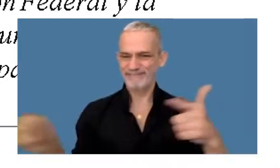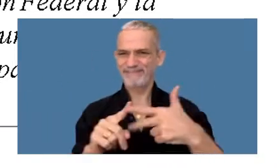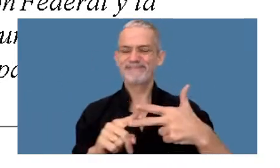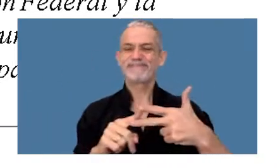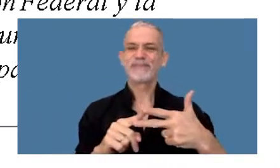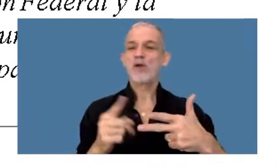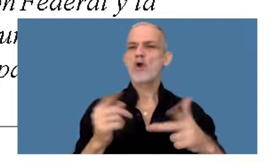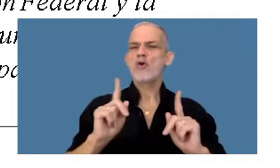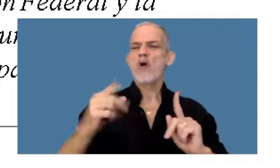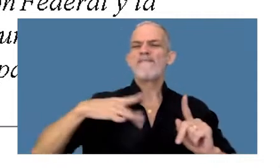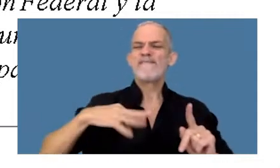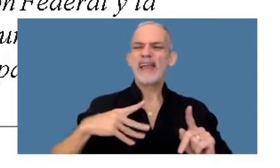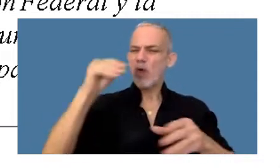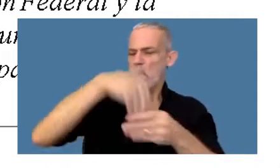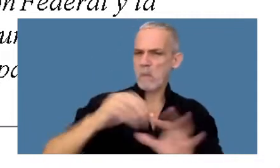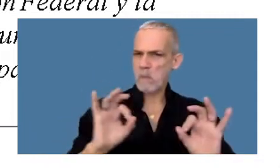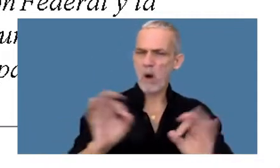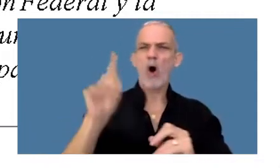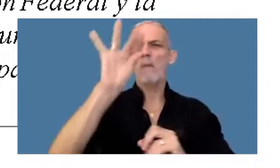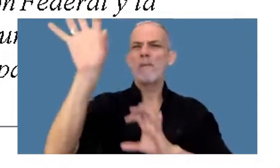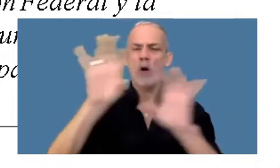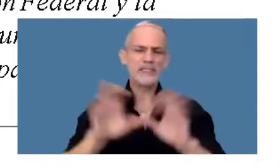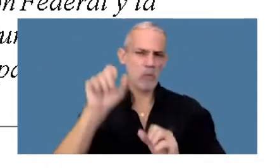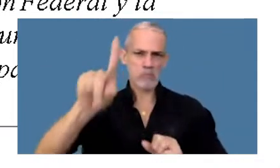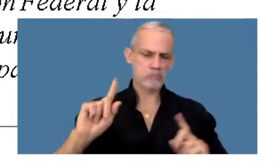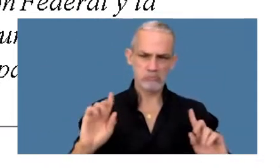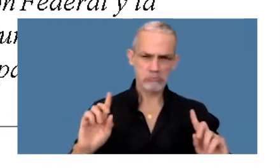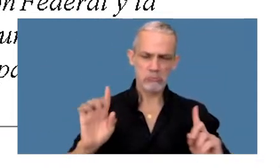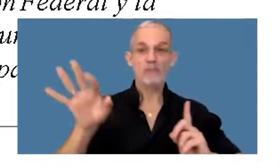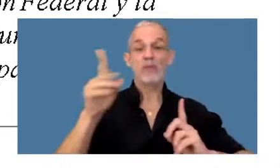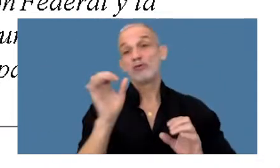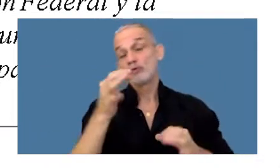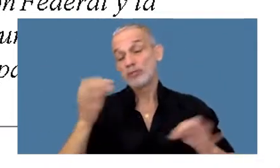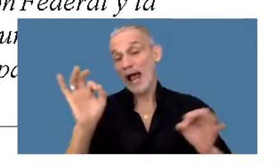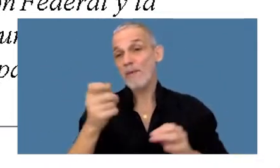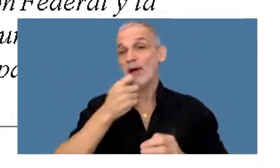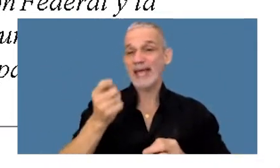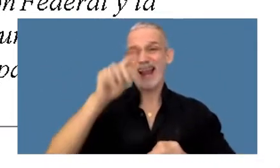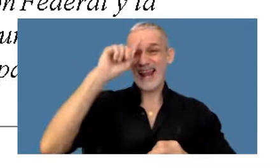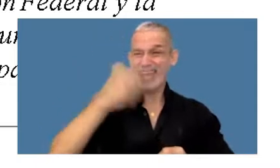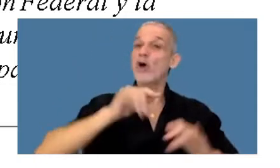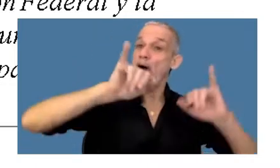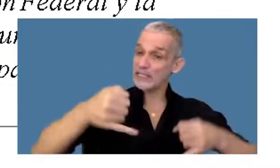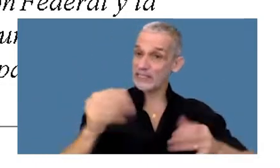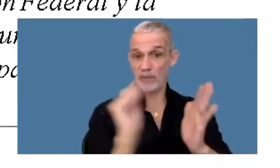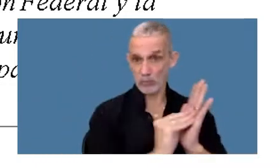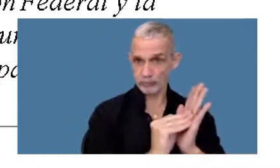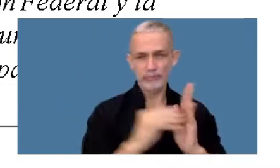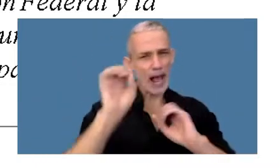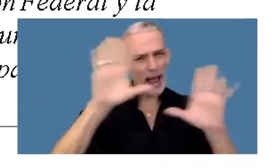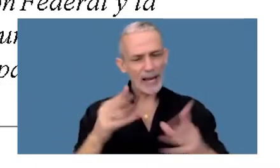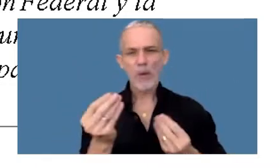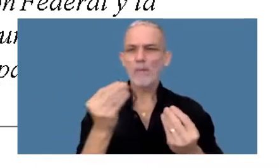considerar feriados locales o provinciales, salvo que los haya aceptado la Nación. Aclaro esto